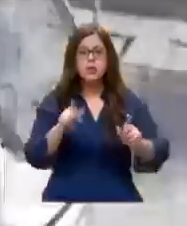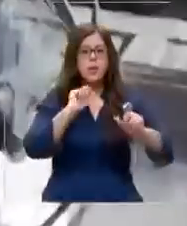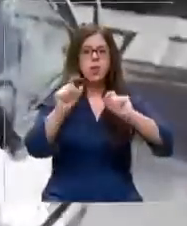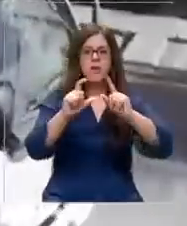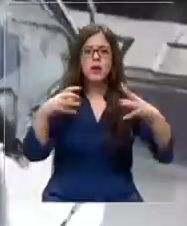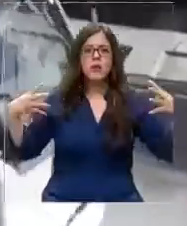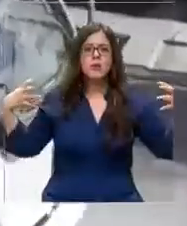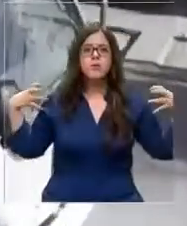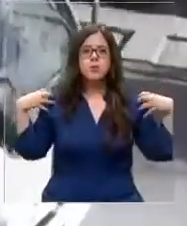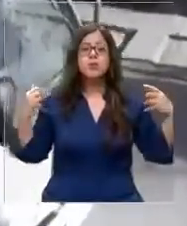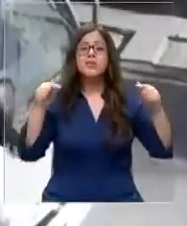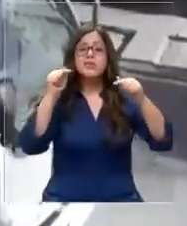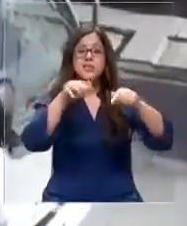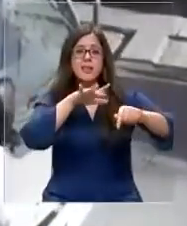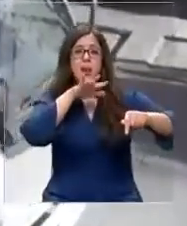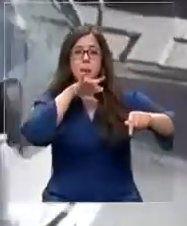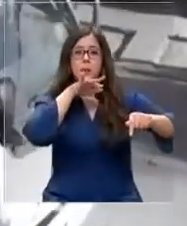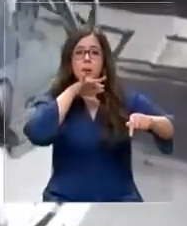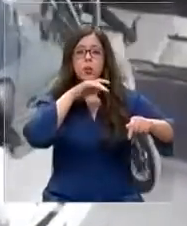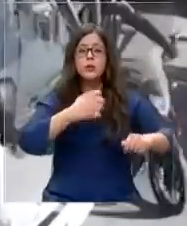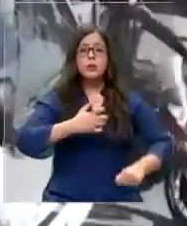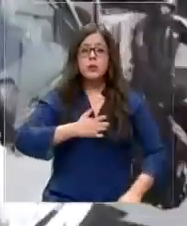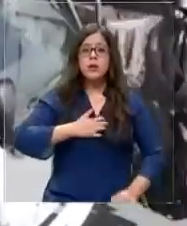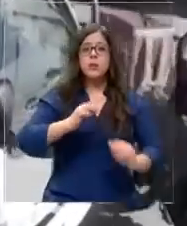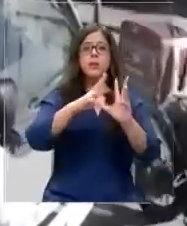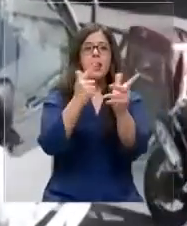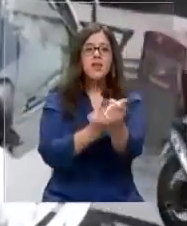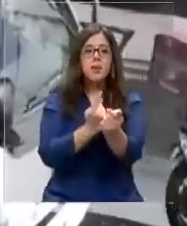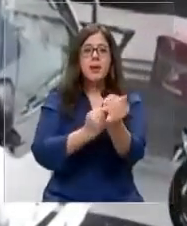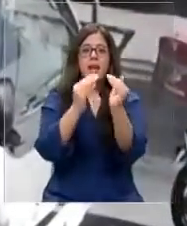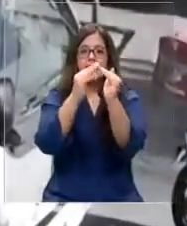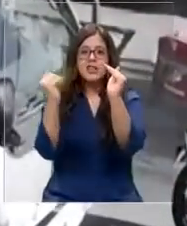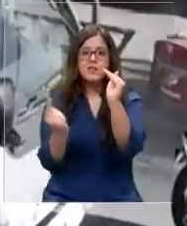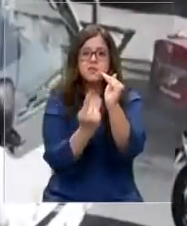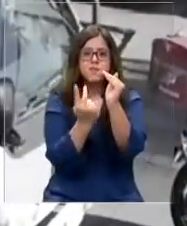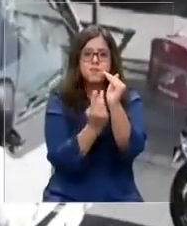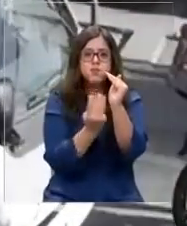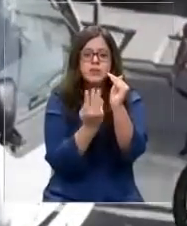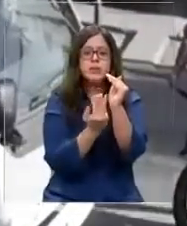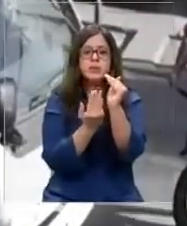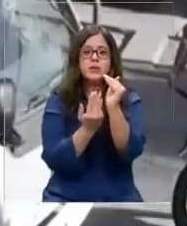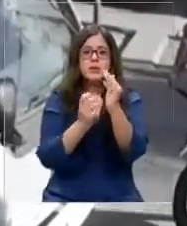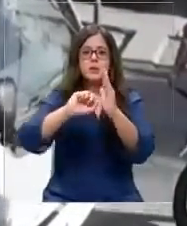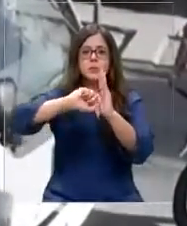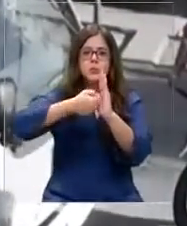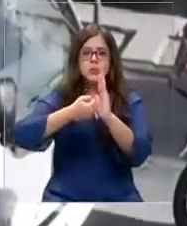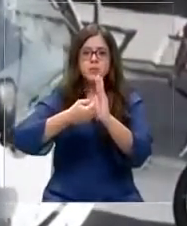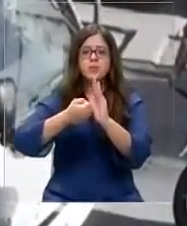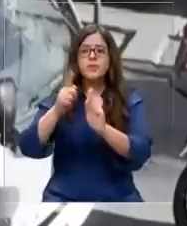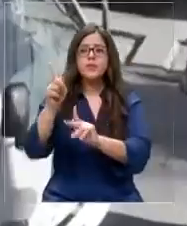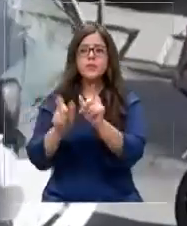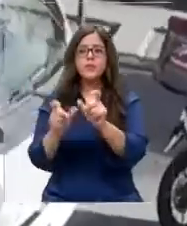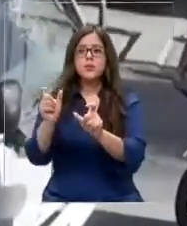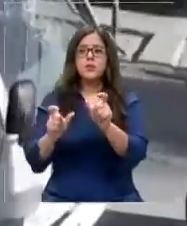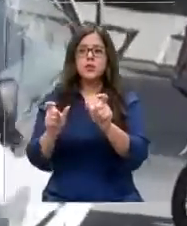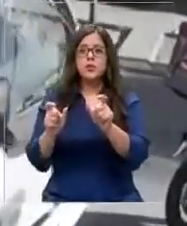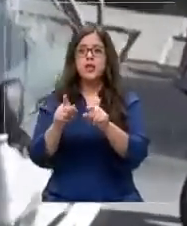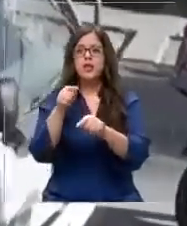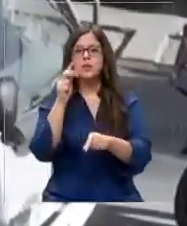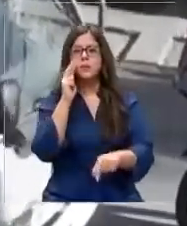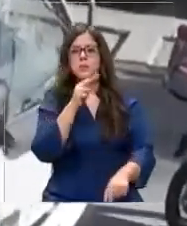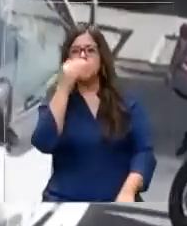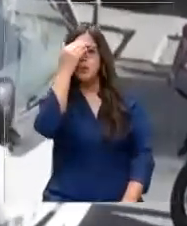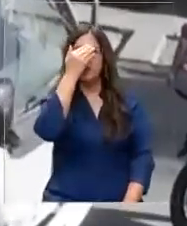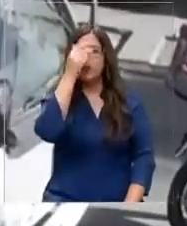defenderse. Minutos de terror para esta familia que debió encerrarse en su propia casa. Hay repartidores que miran con